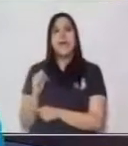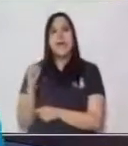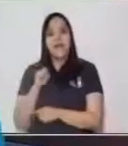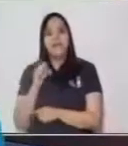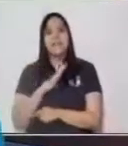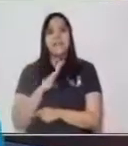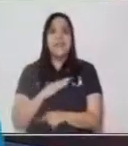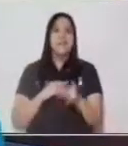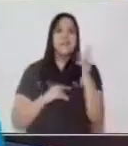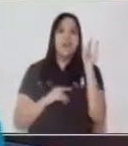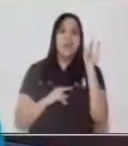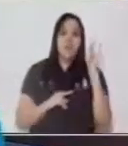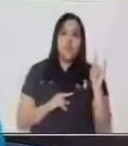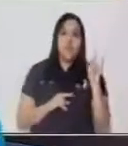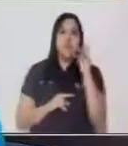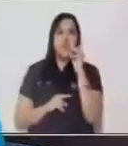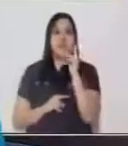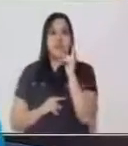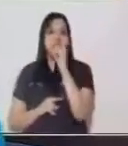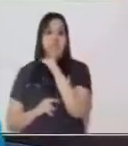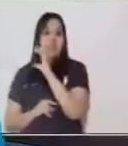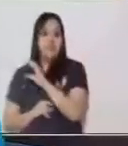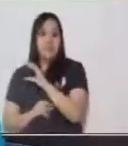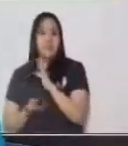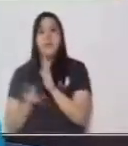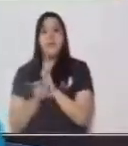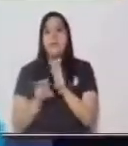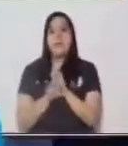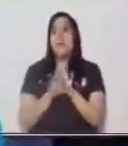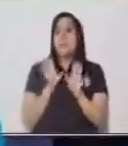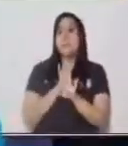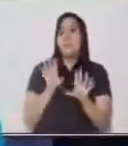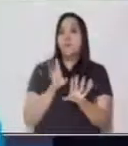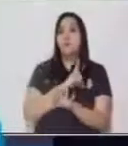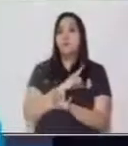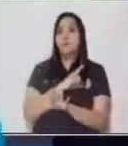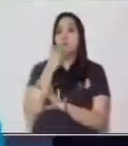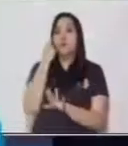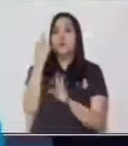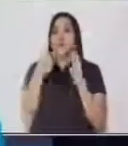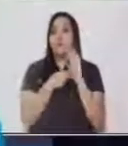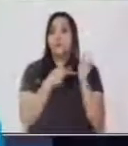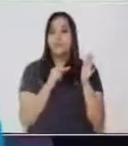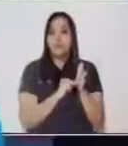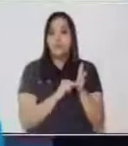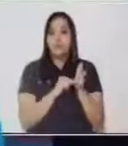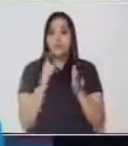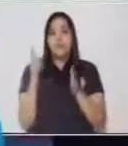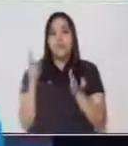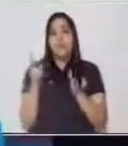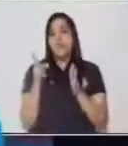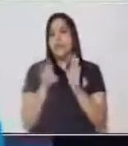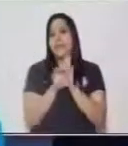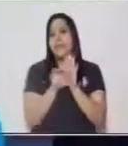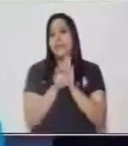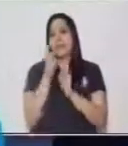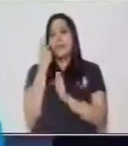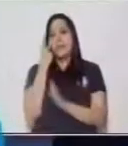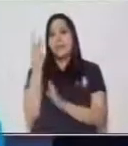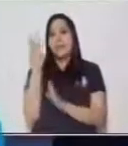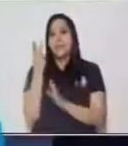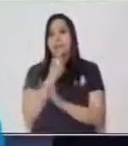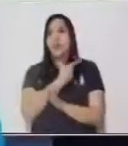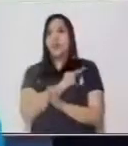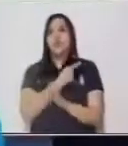decena y centena. La tabla sigue únicamente que en este grado y en este momento, solo